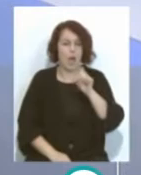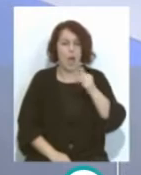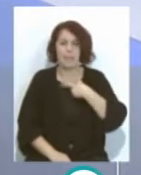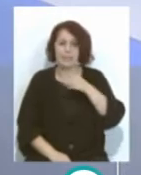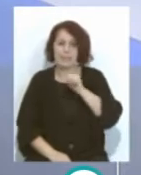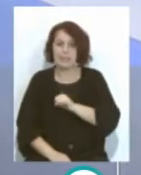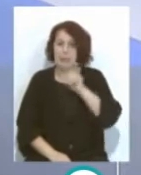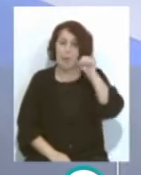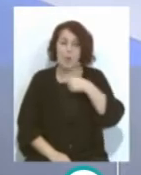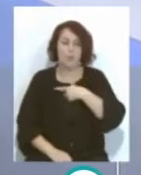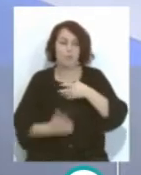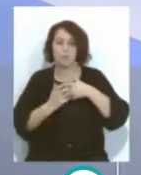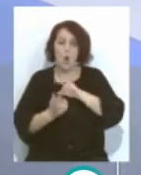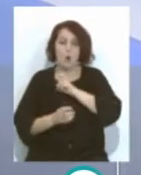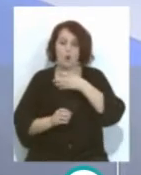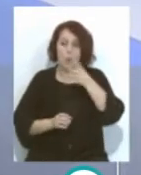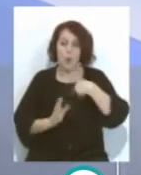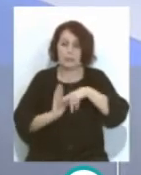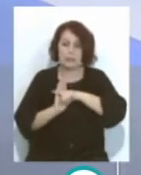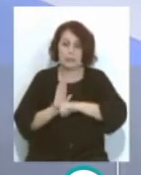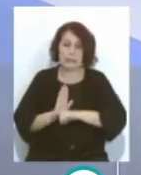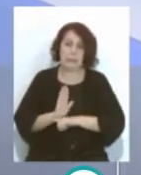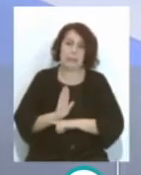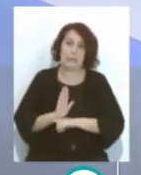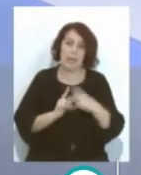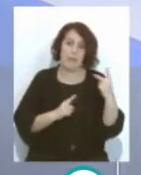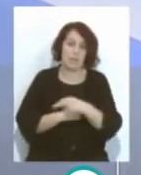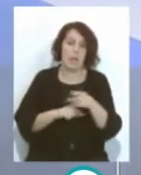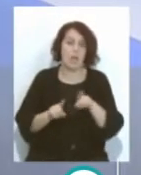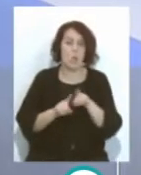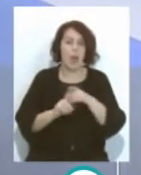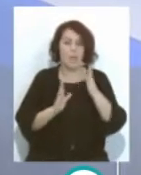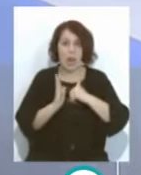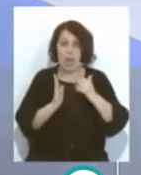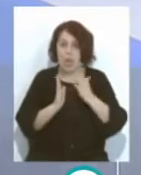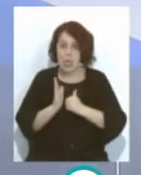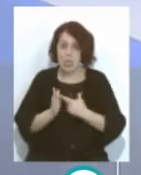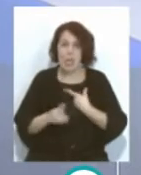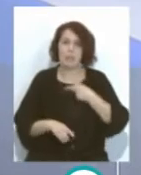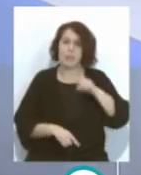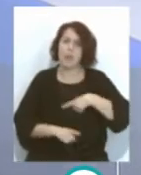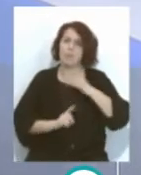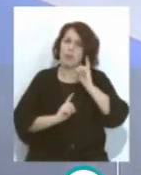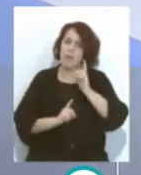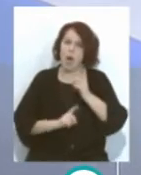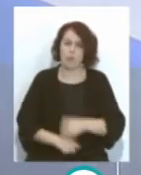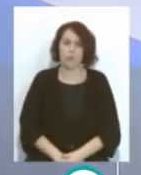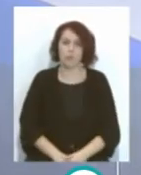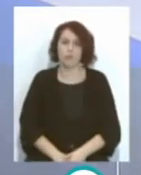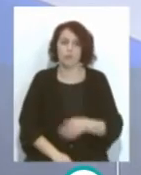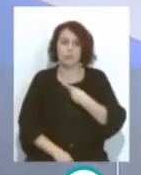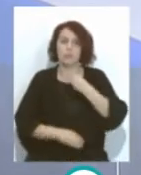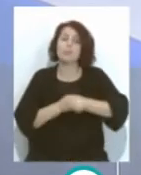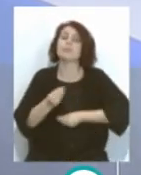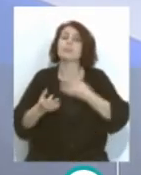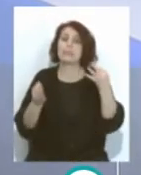te toca luchar por lo otro Por no entrar en posiciones De descenso Como le estaba ocurriendo Al Valencia Al propio Atletic Eso hacía